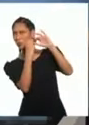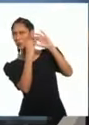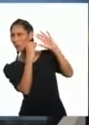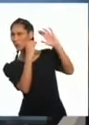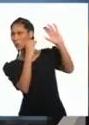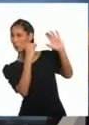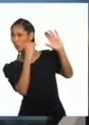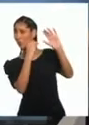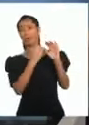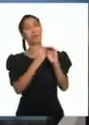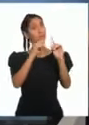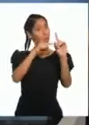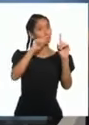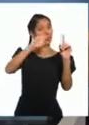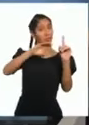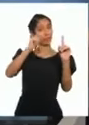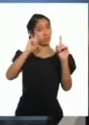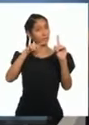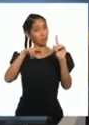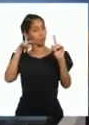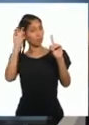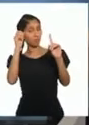don Catalino!